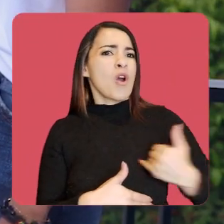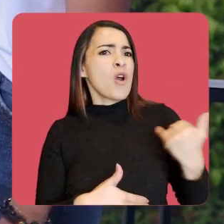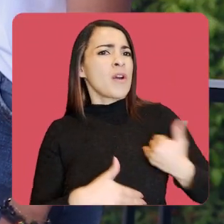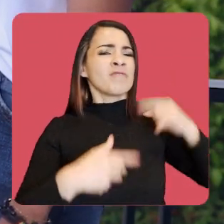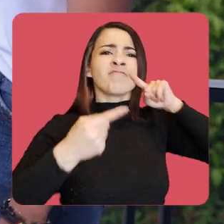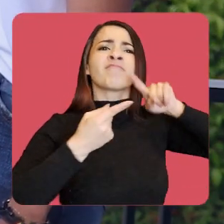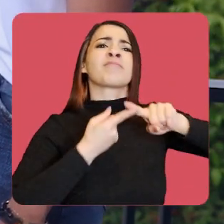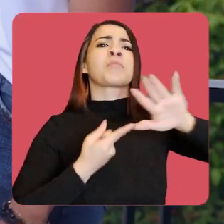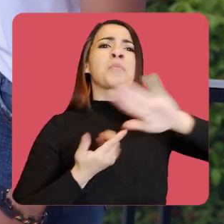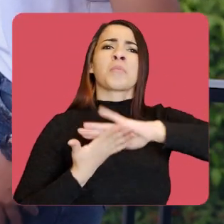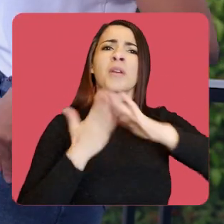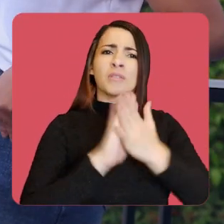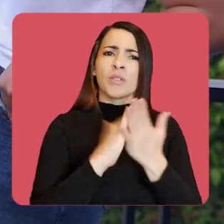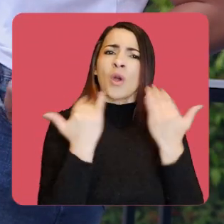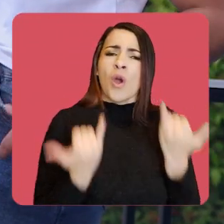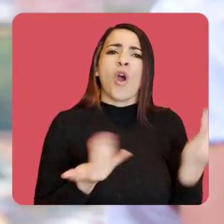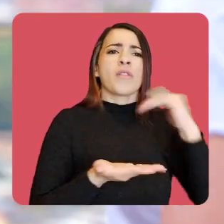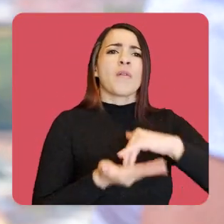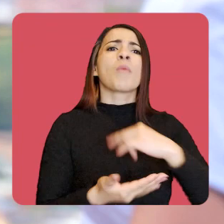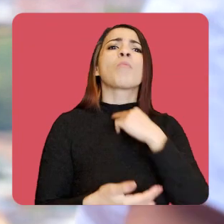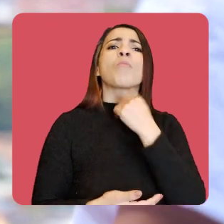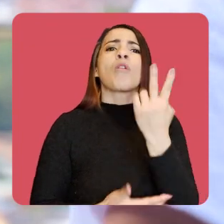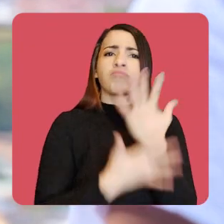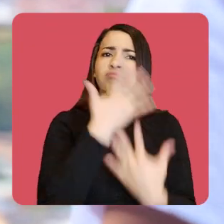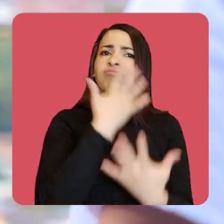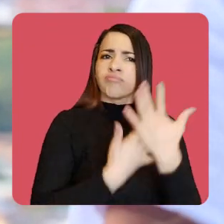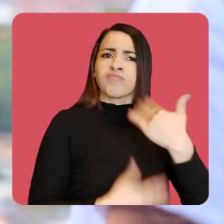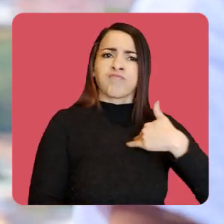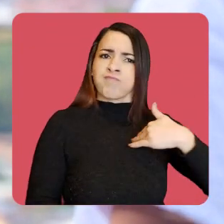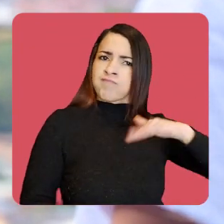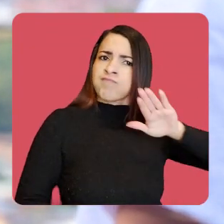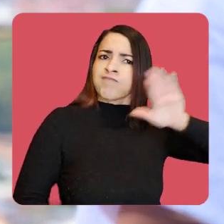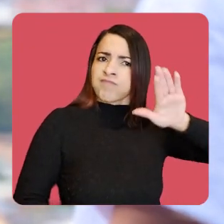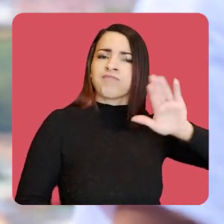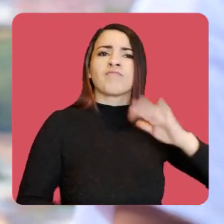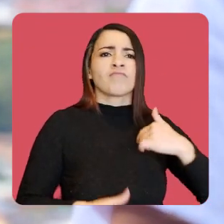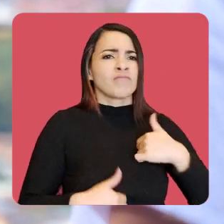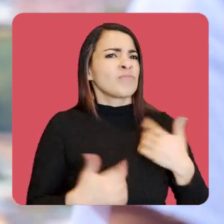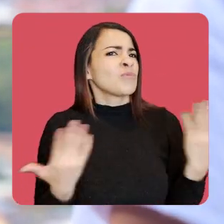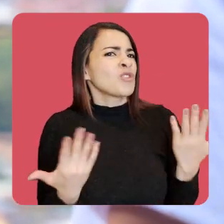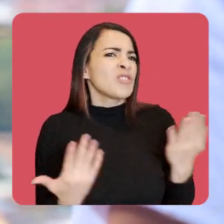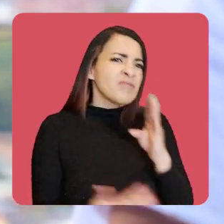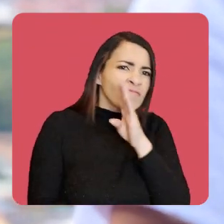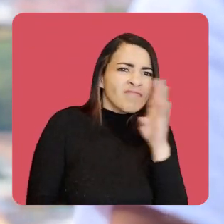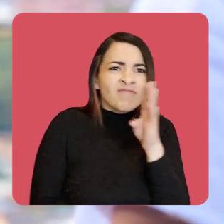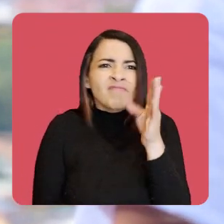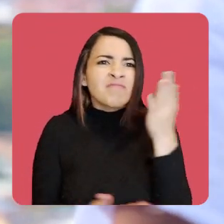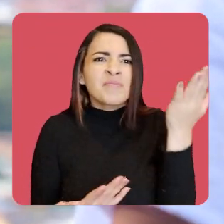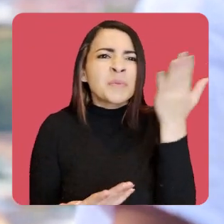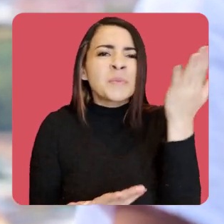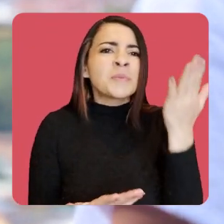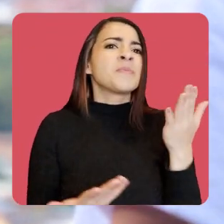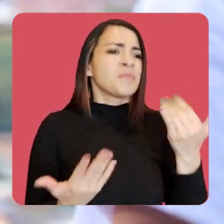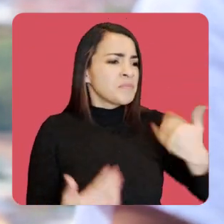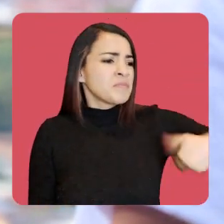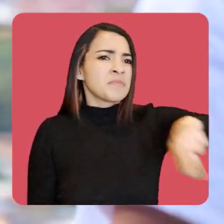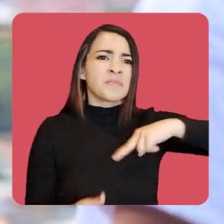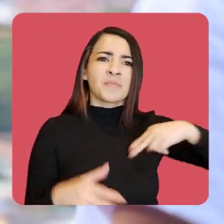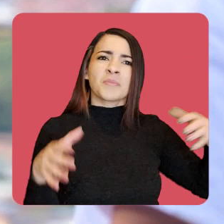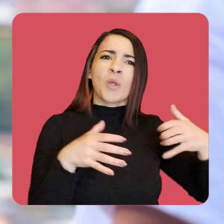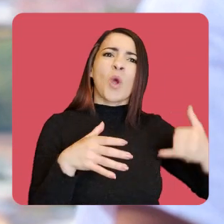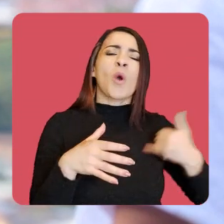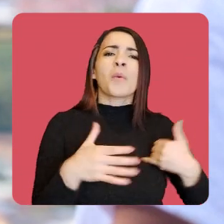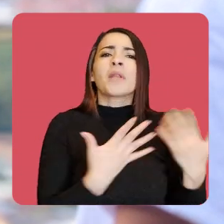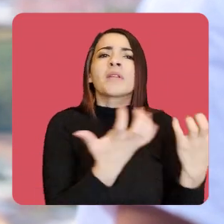paz, yo creo que es momento de alzar otra vez de nuevo la voz y decir bueno acá estamos, para dónde vamos y lo que queremos ahorita como jóvenes